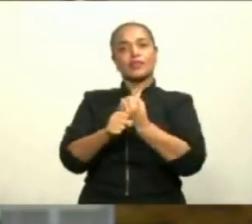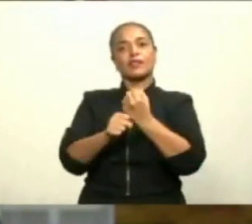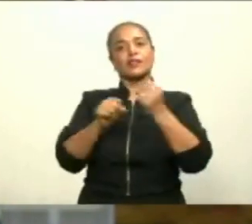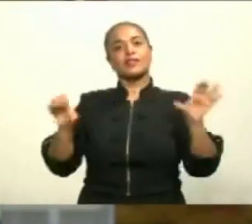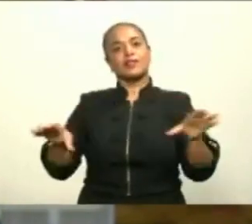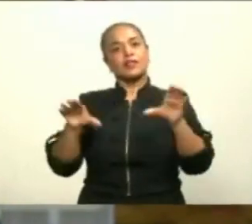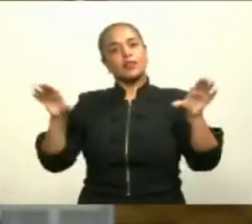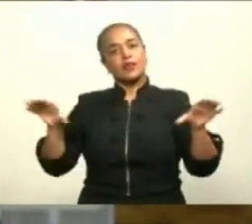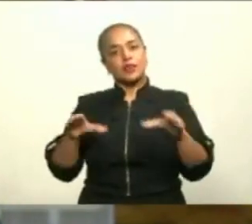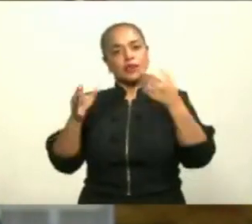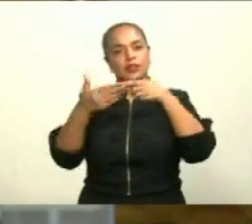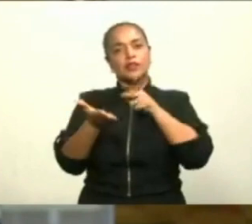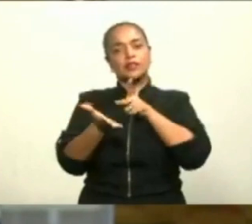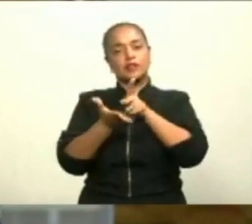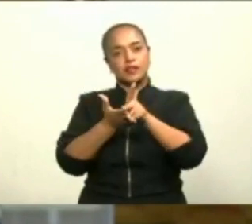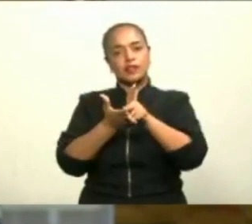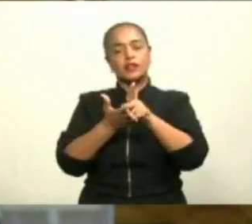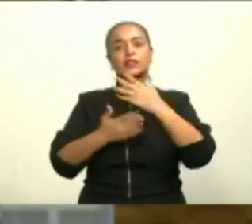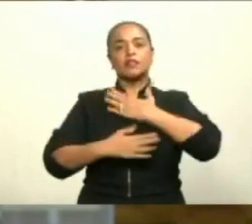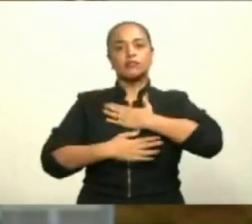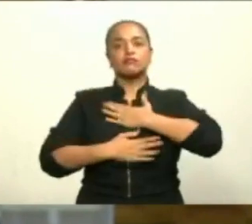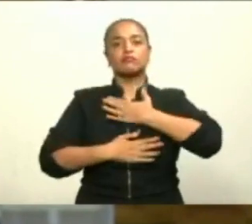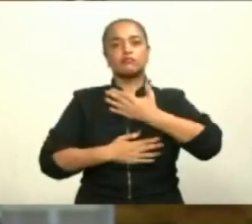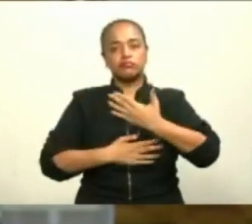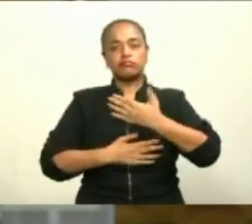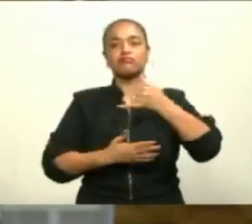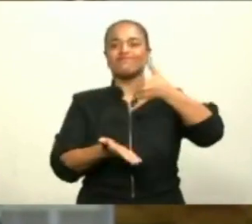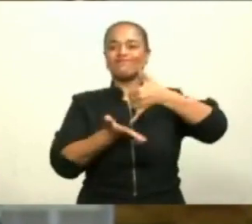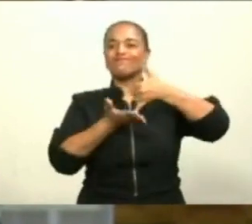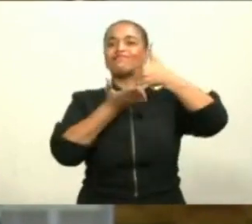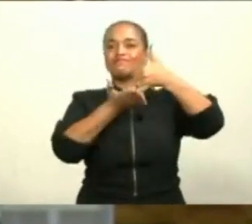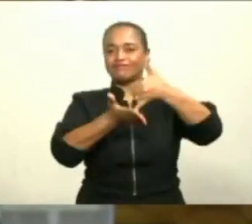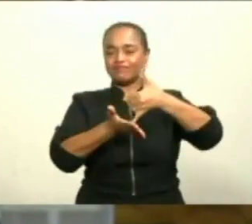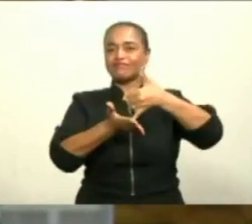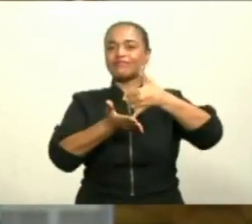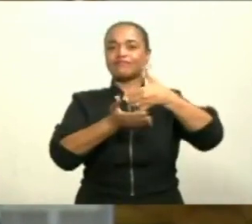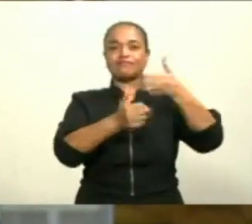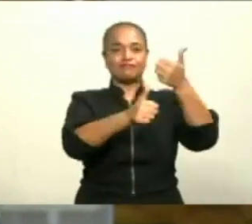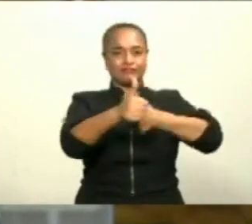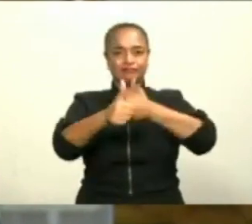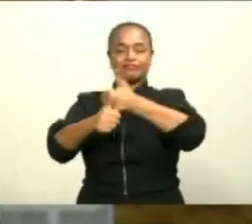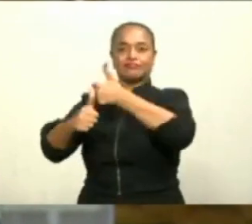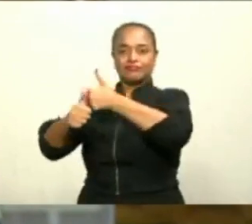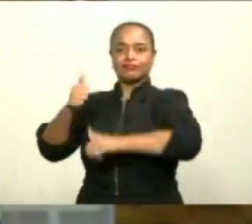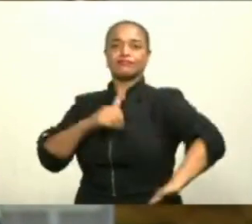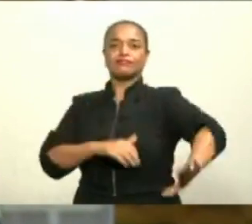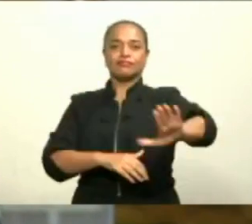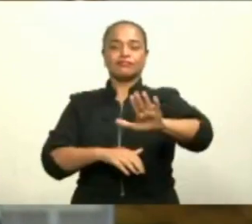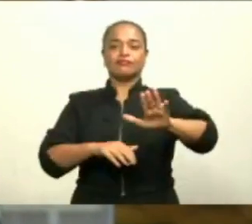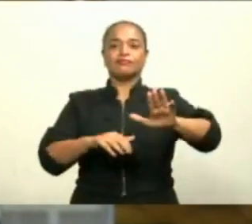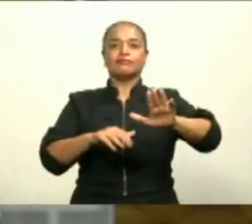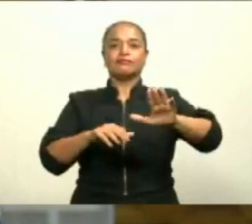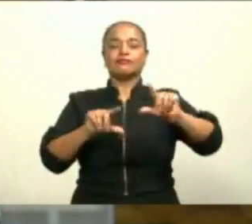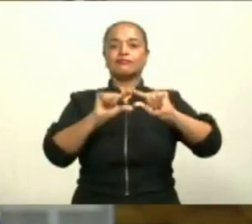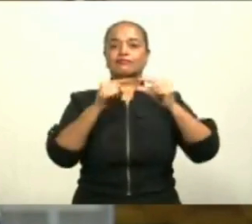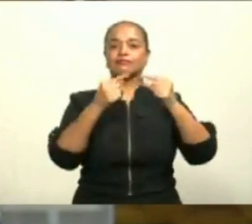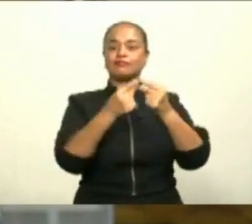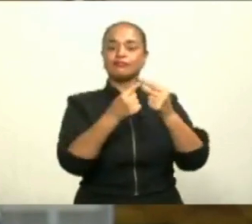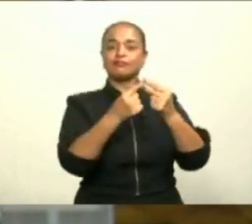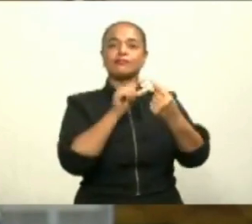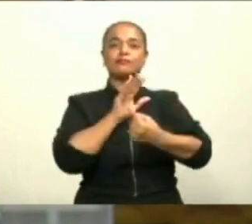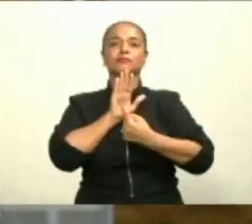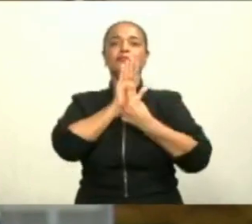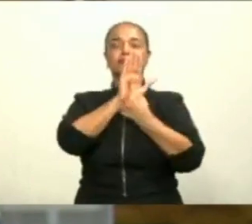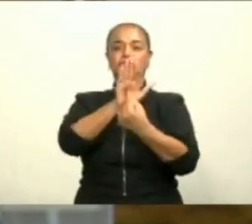hacer de esto realidad merece mi mayor reconocimiento. En cada uno de sus integrantes y las instituciones que